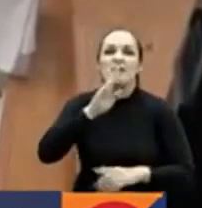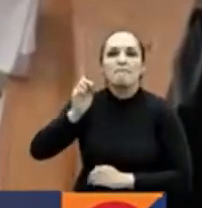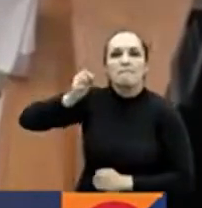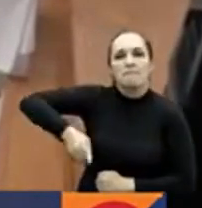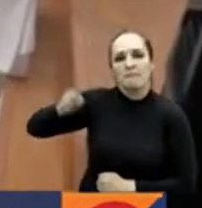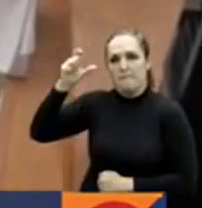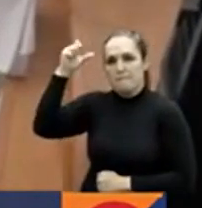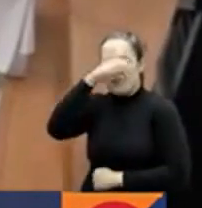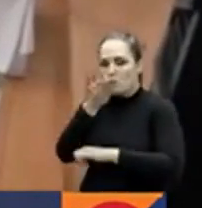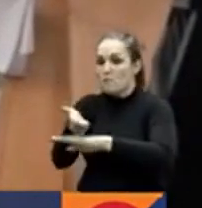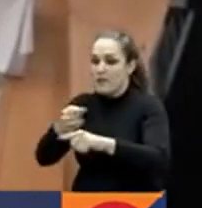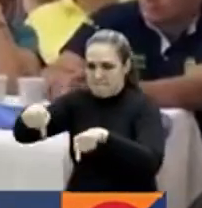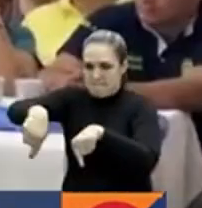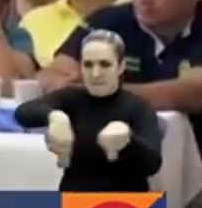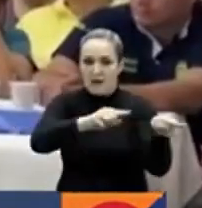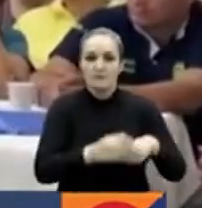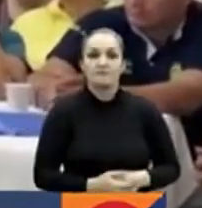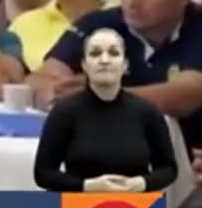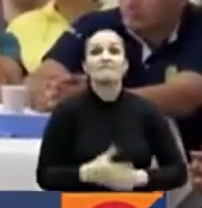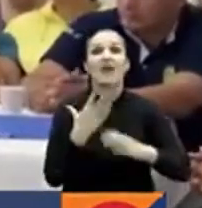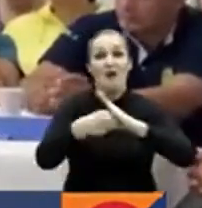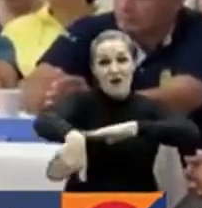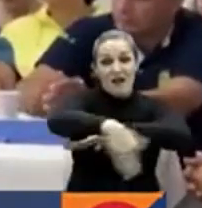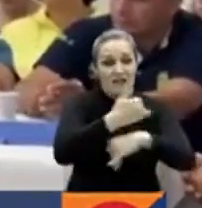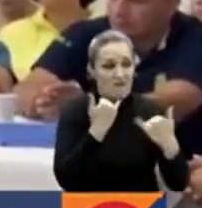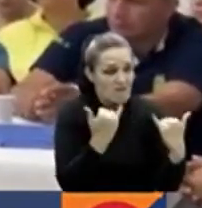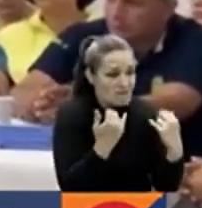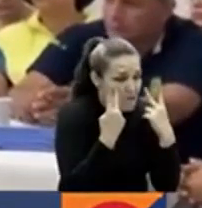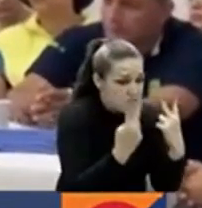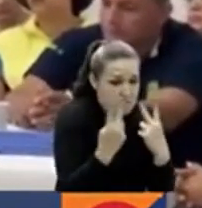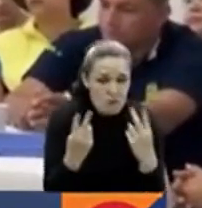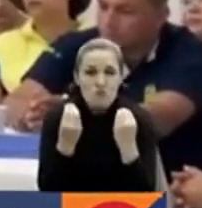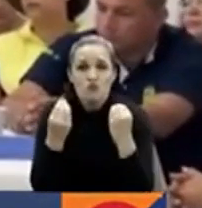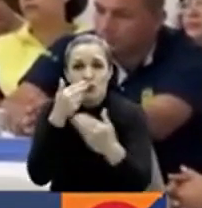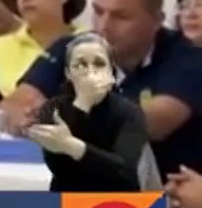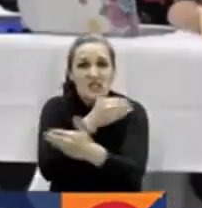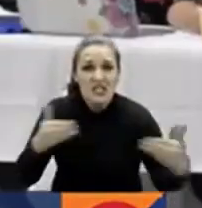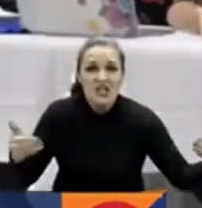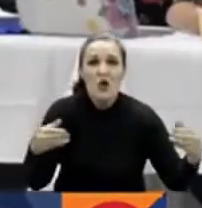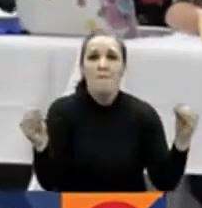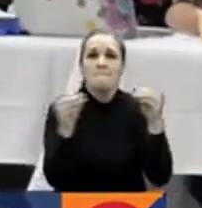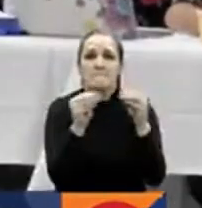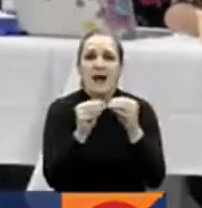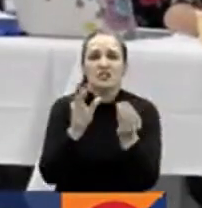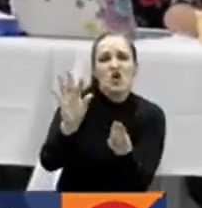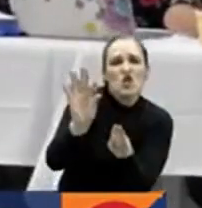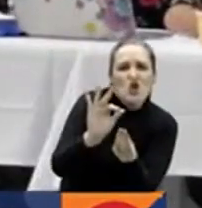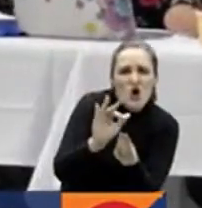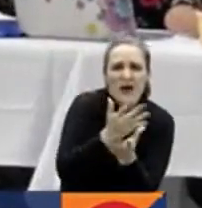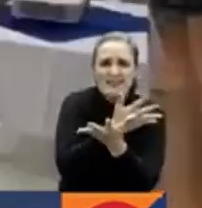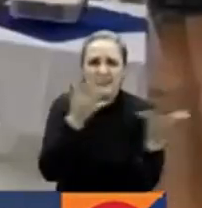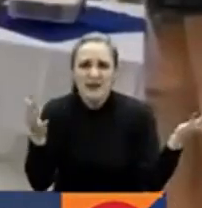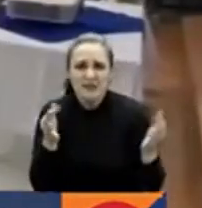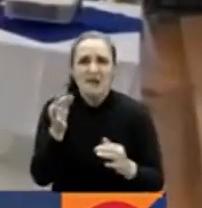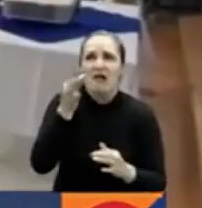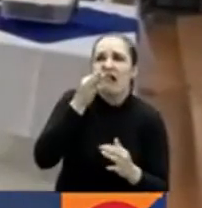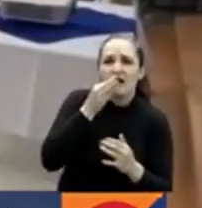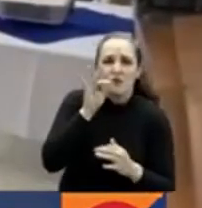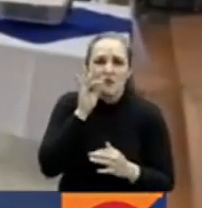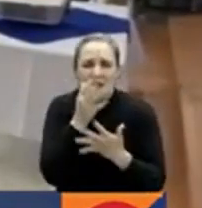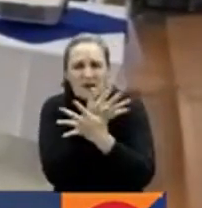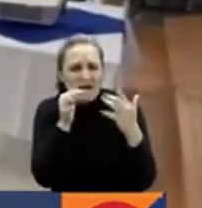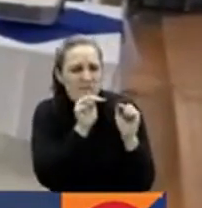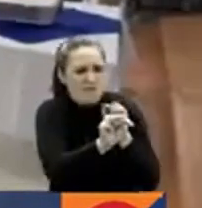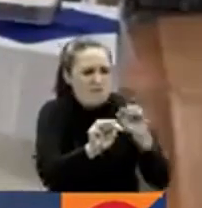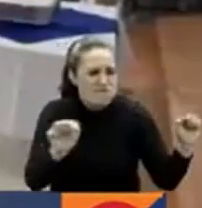Combatir la situación de calle, la mendicidad, el consumo de drogas, abusos sexuales y la inducción a la prostitución serán las primeras acciones